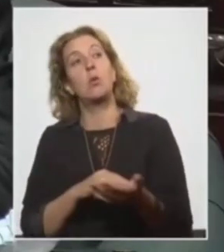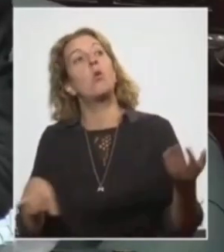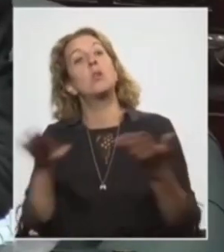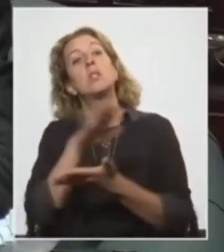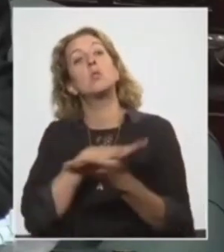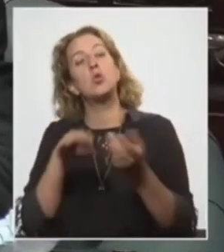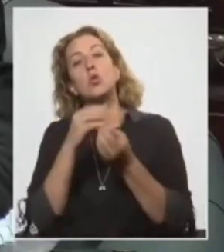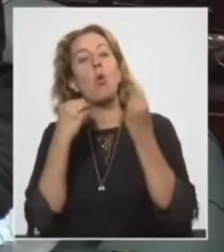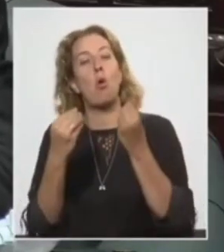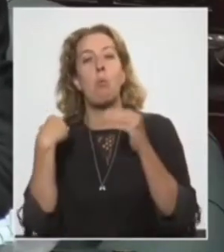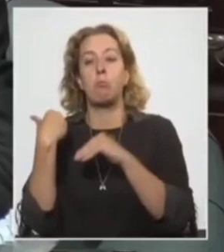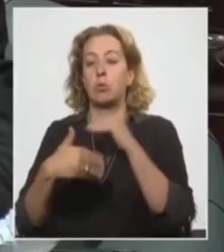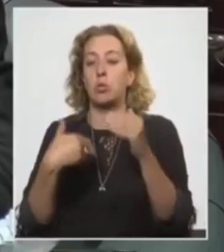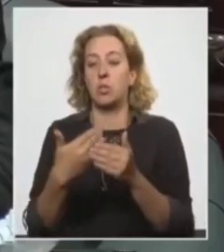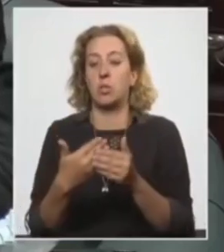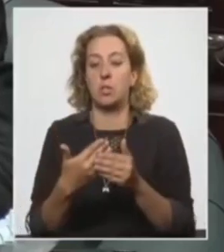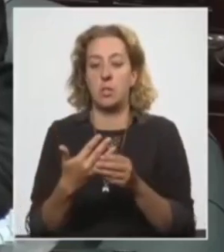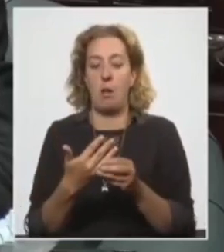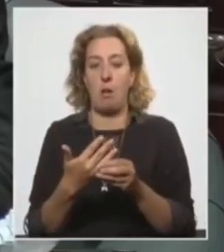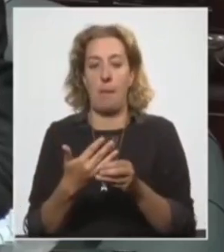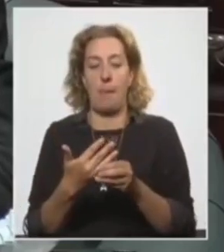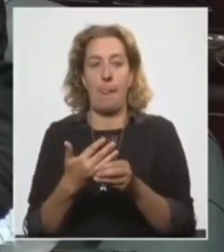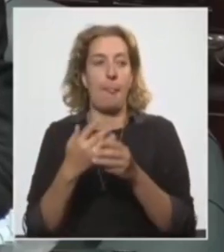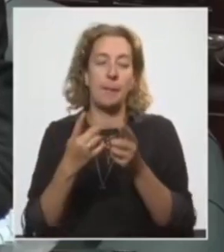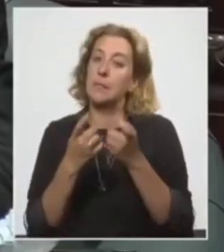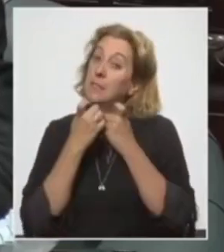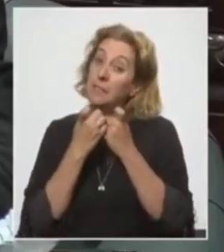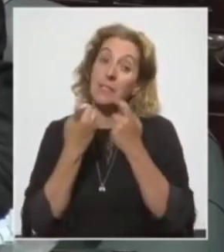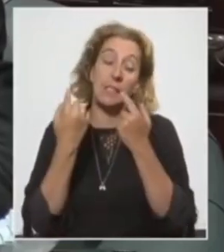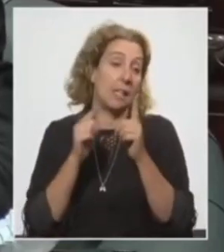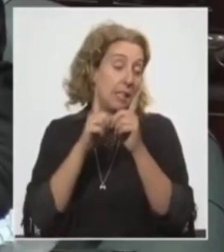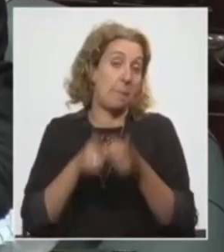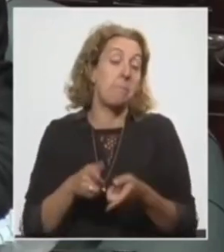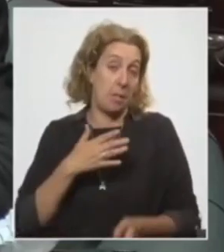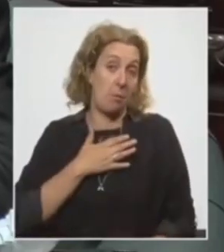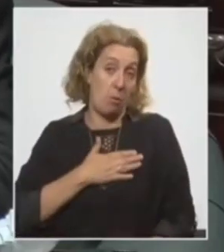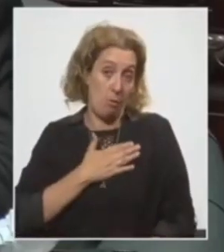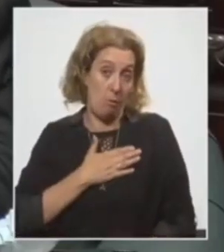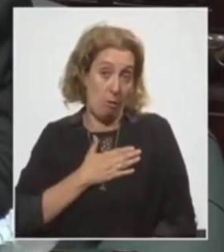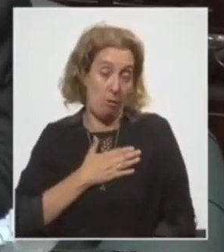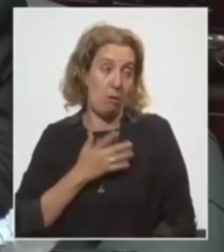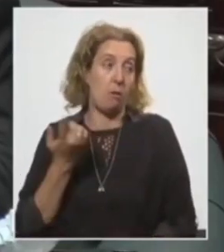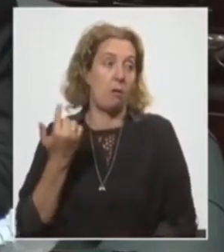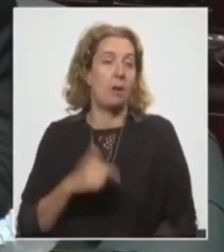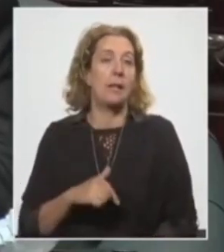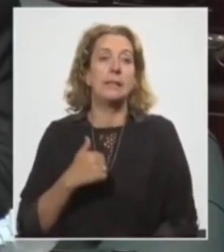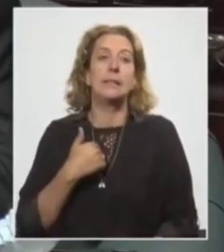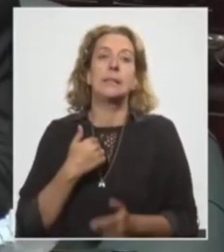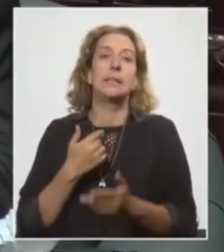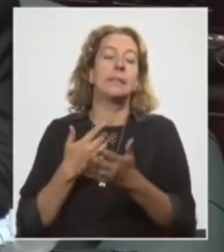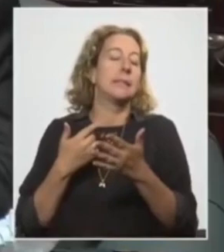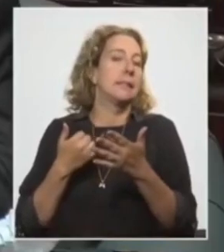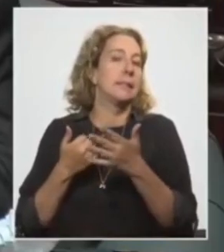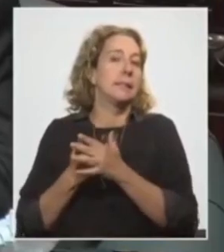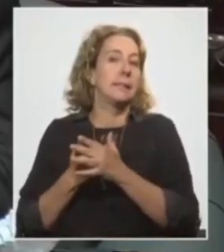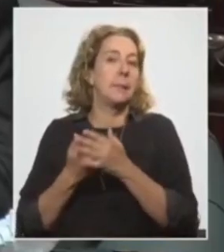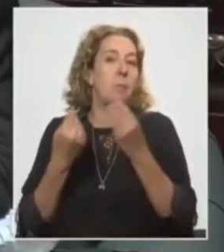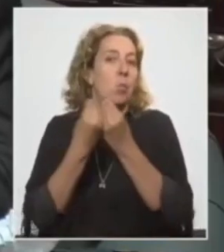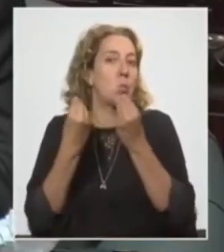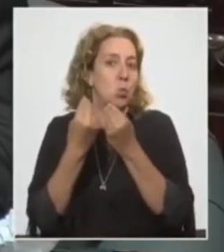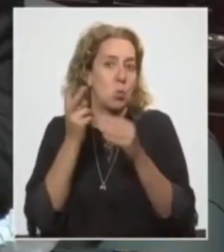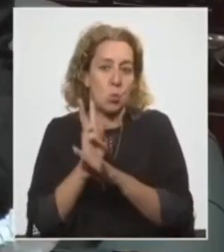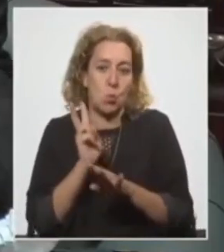procesarse una necesidad que también compartimos, que es la de extremar los